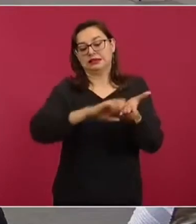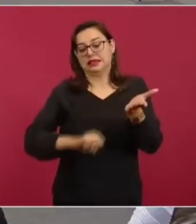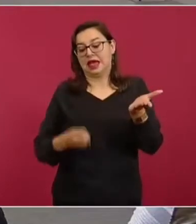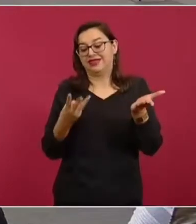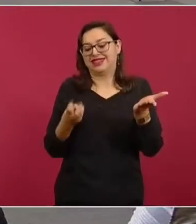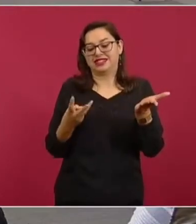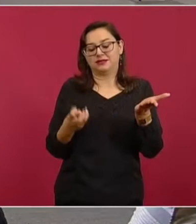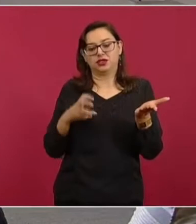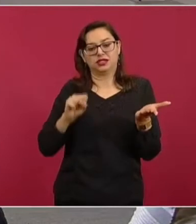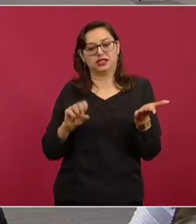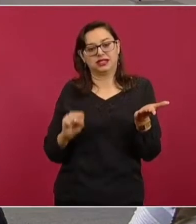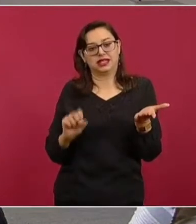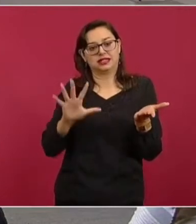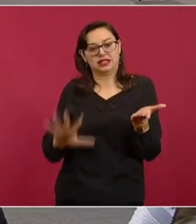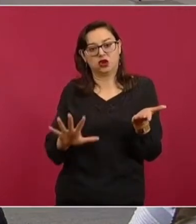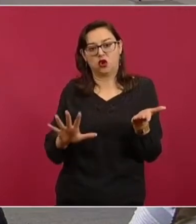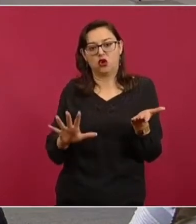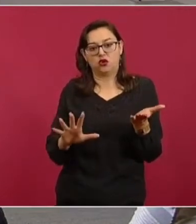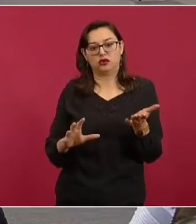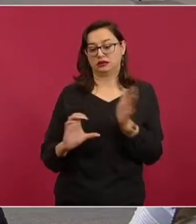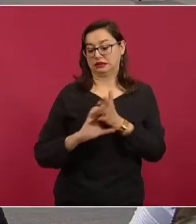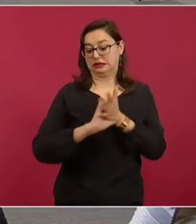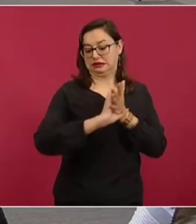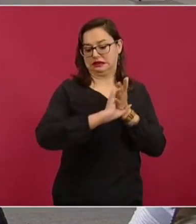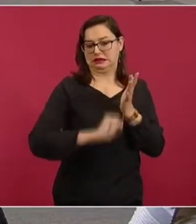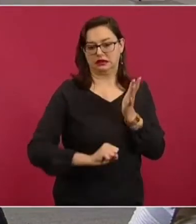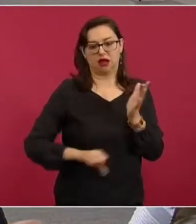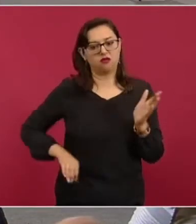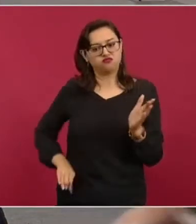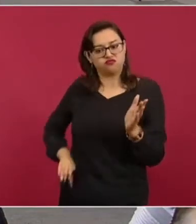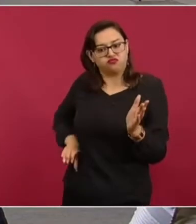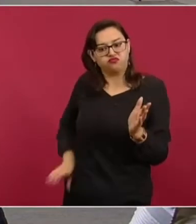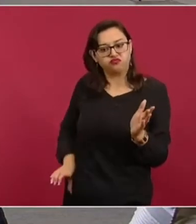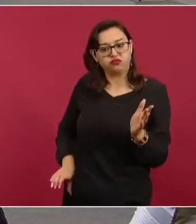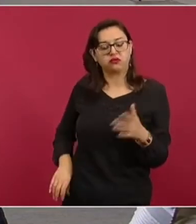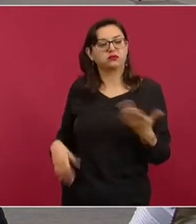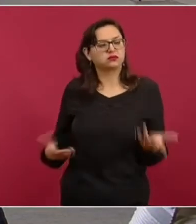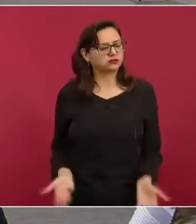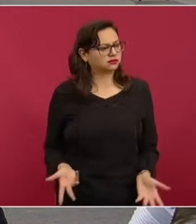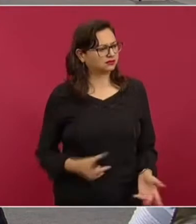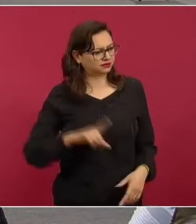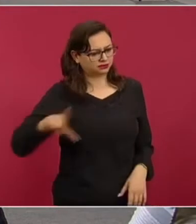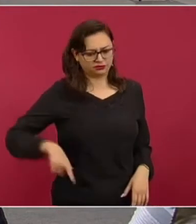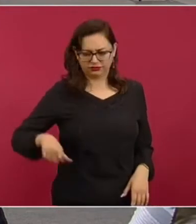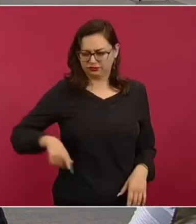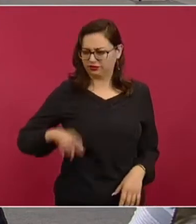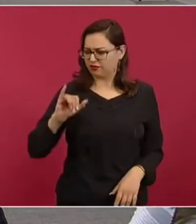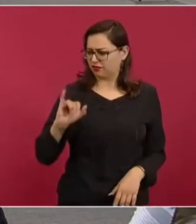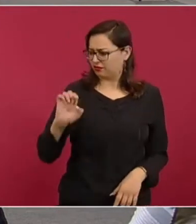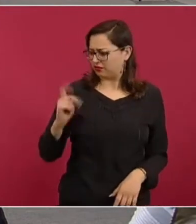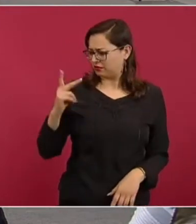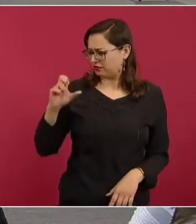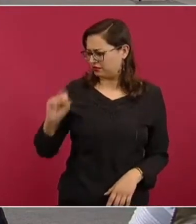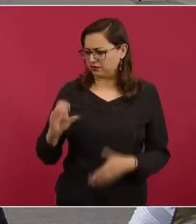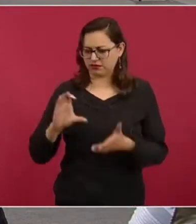A pesar de que se ha implementado el estímulo fiscal del 100 por ciento del IEPS, en donde se ha solicitado a